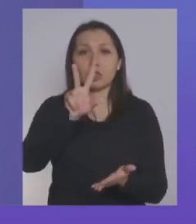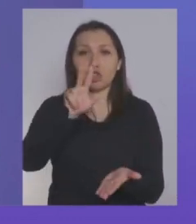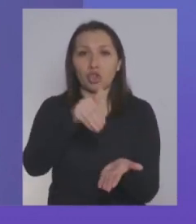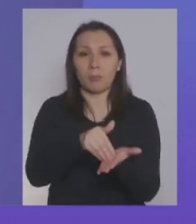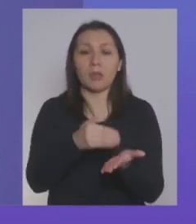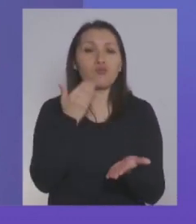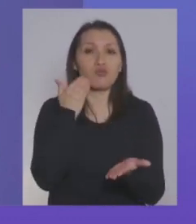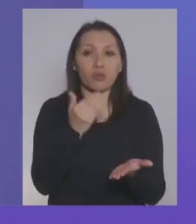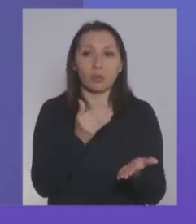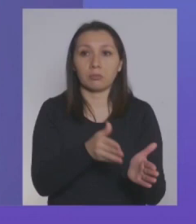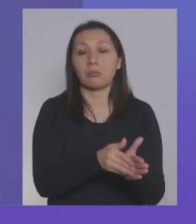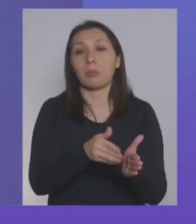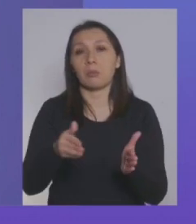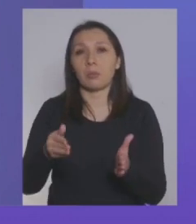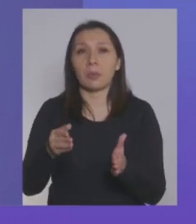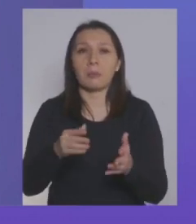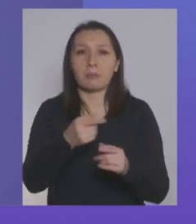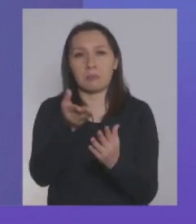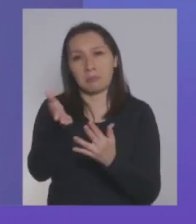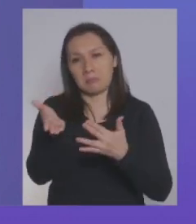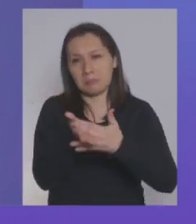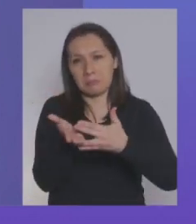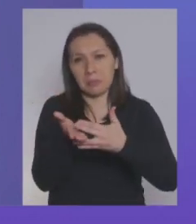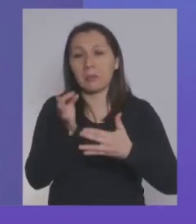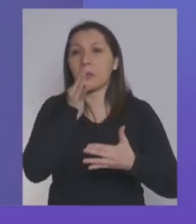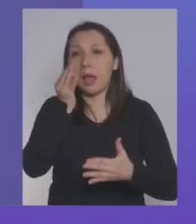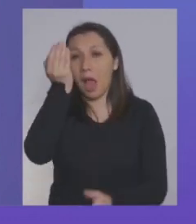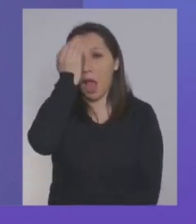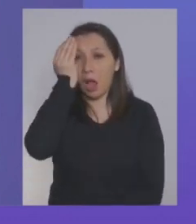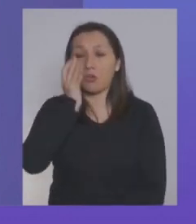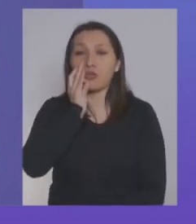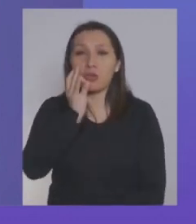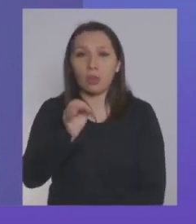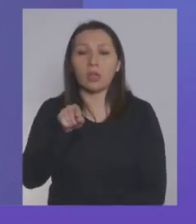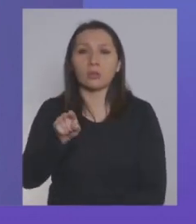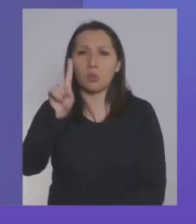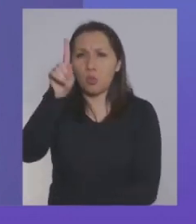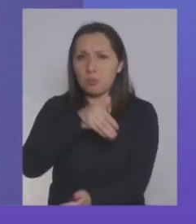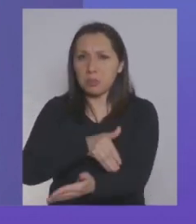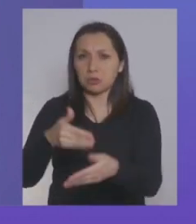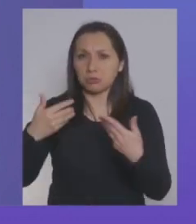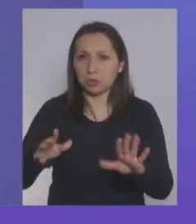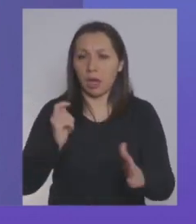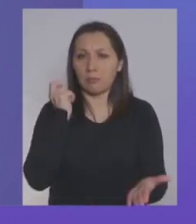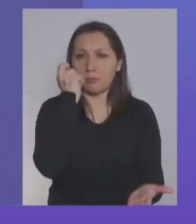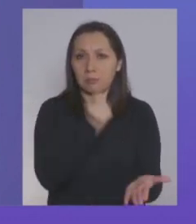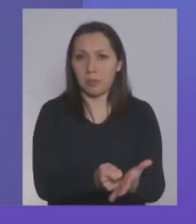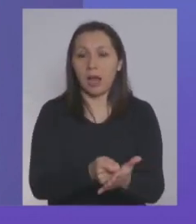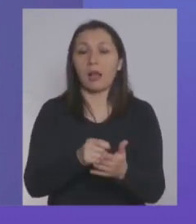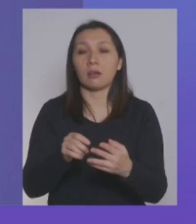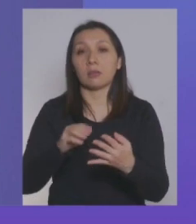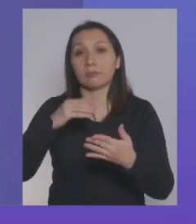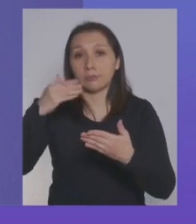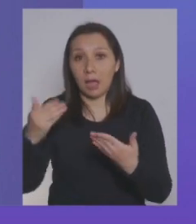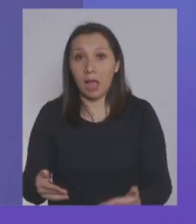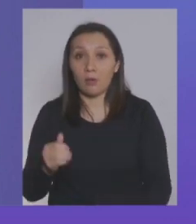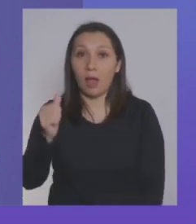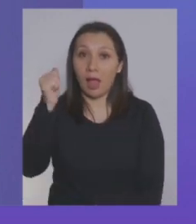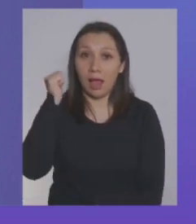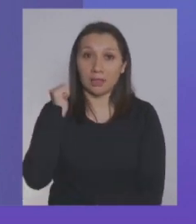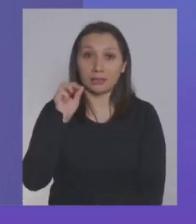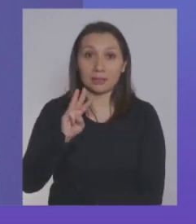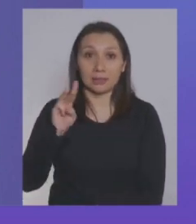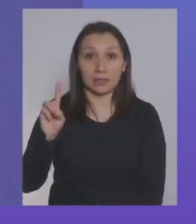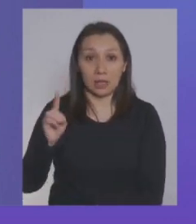bonos. A mediados de agosto, como les contaba, recién estábamos arriba del millón de bonos pagados y a la fecha de ayer